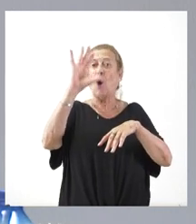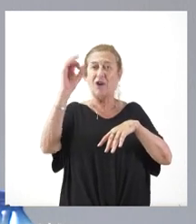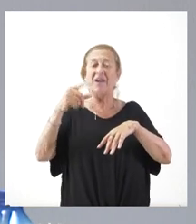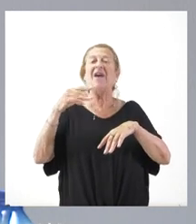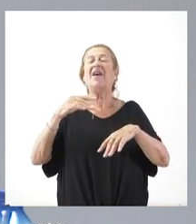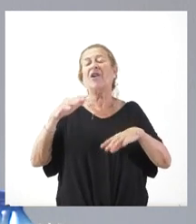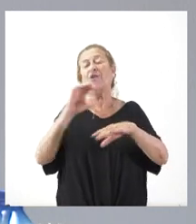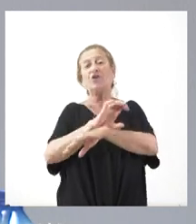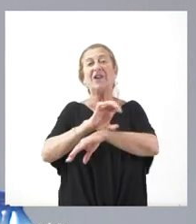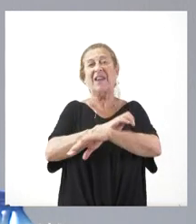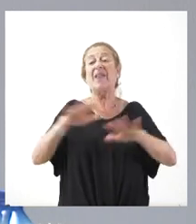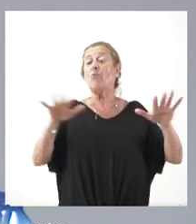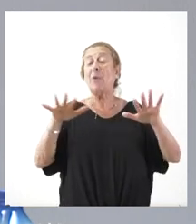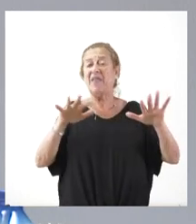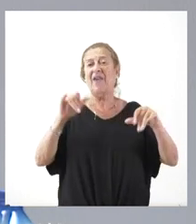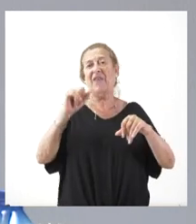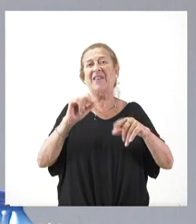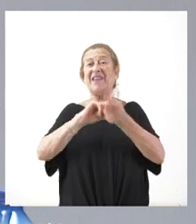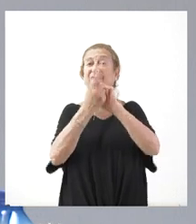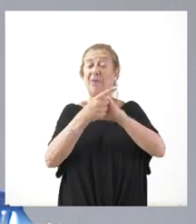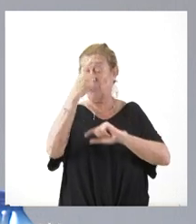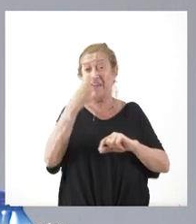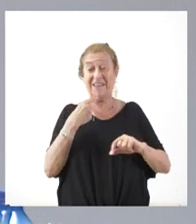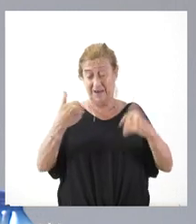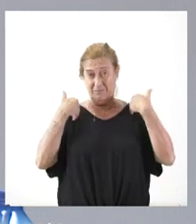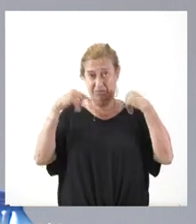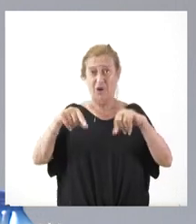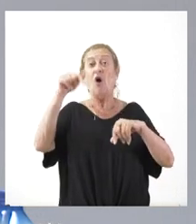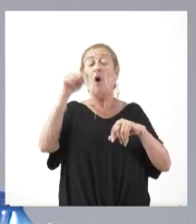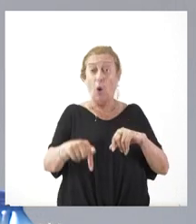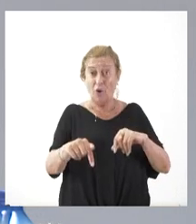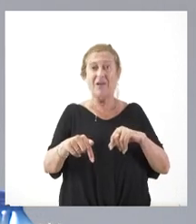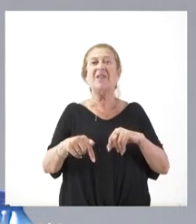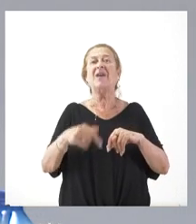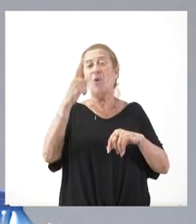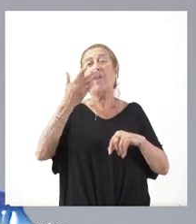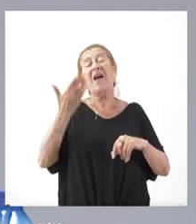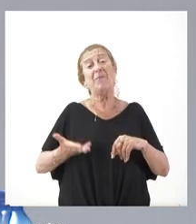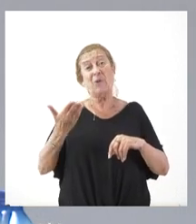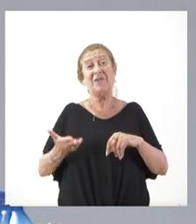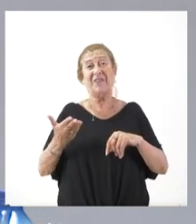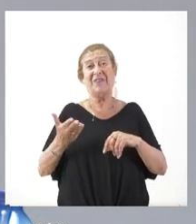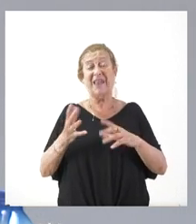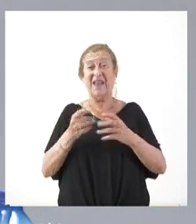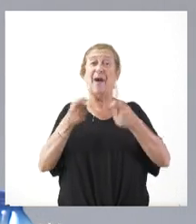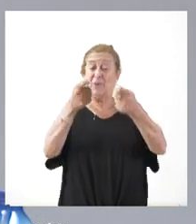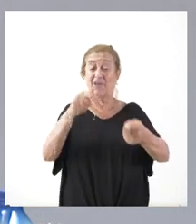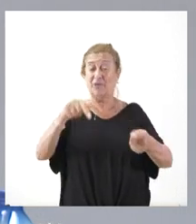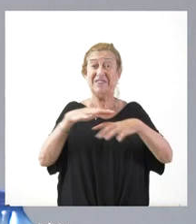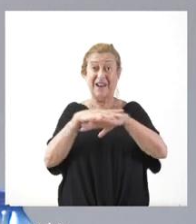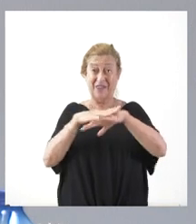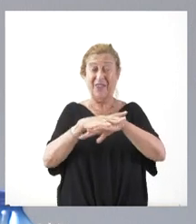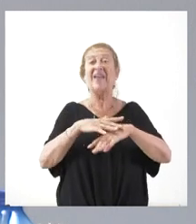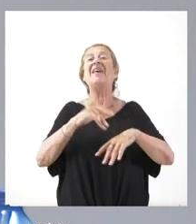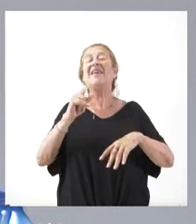Movilidad y Transformación Digital, a quien corresponde. Hoy, precisamente, se trae una importante aportación a esta red CILOG